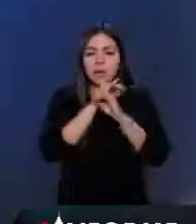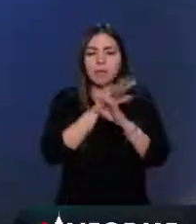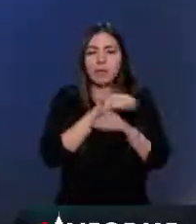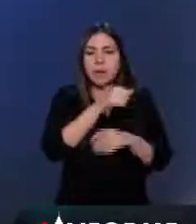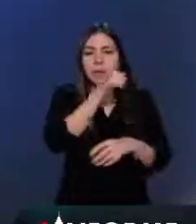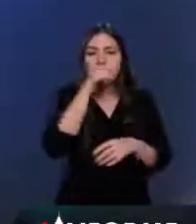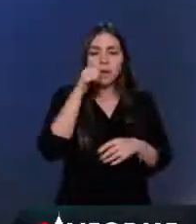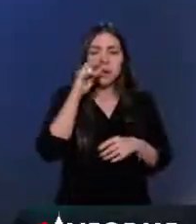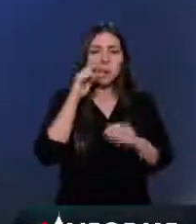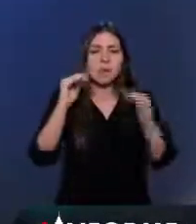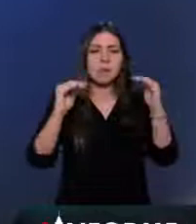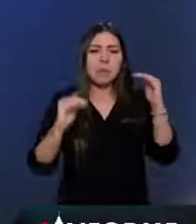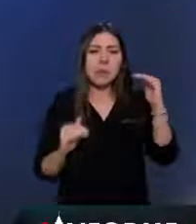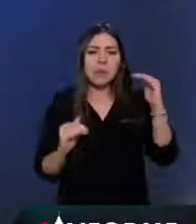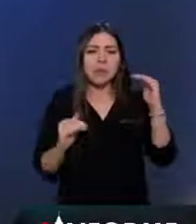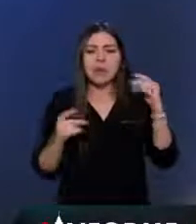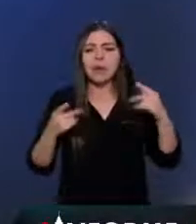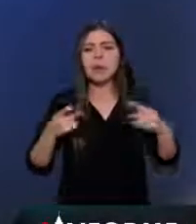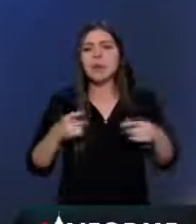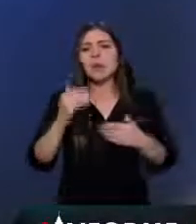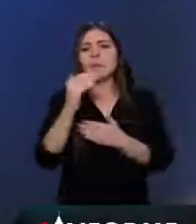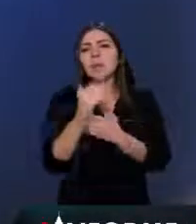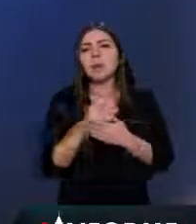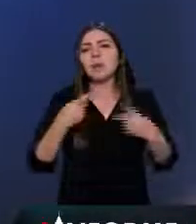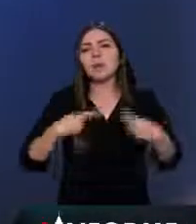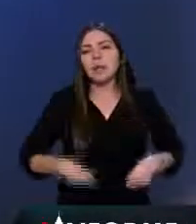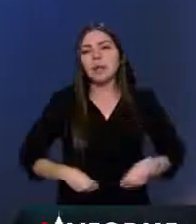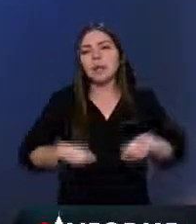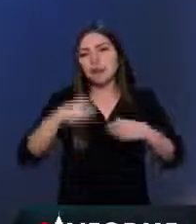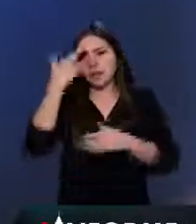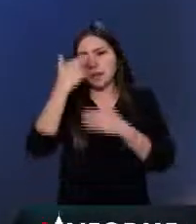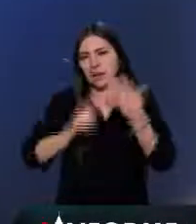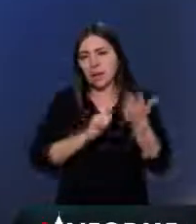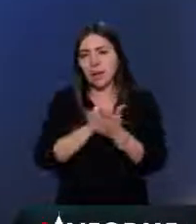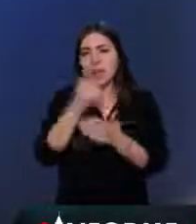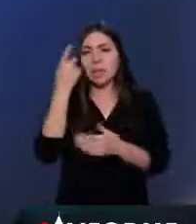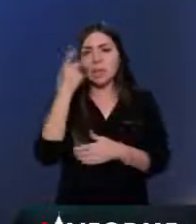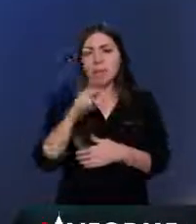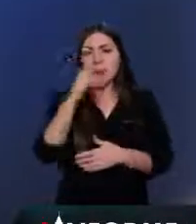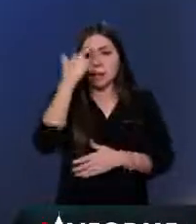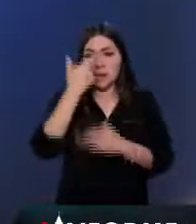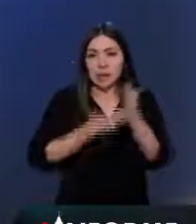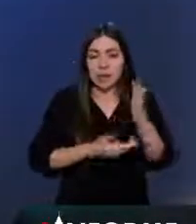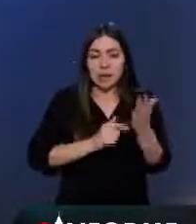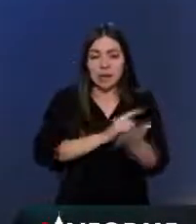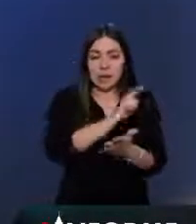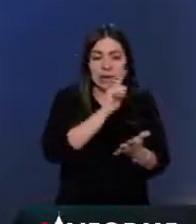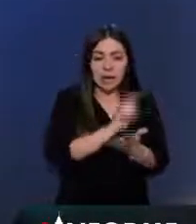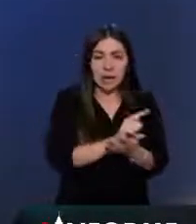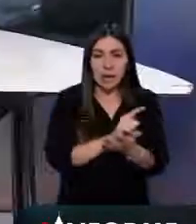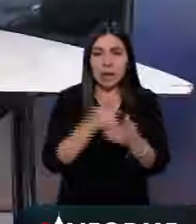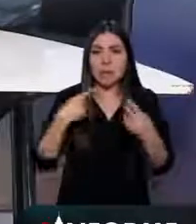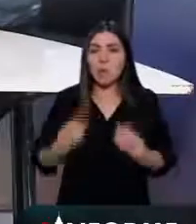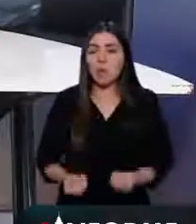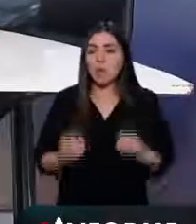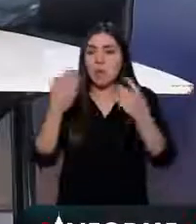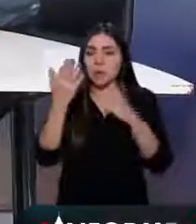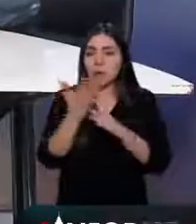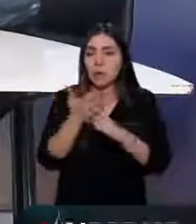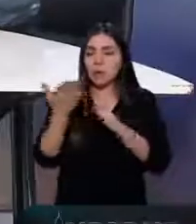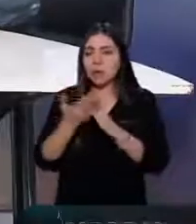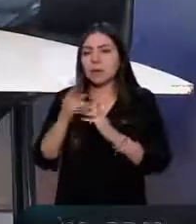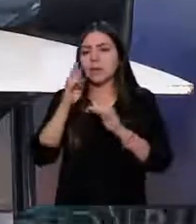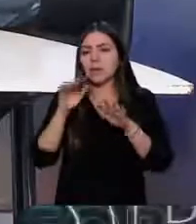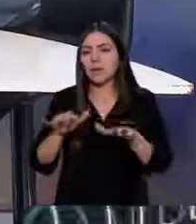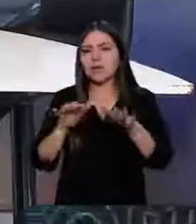Juárez aparece menos, porque hay menos población, menos delitos. Pero si tú divides el número de delitos en el número de población, ahí claramente Benito